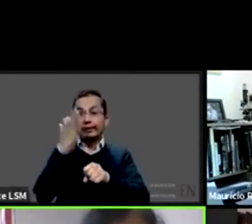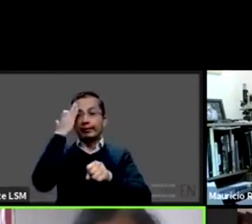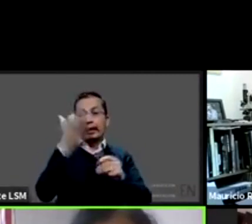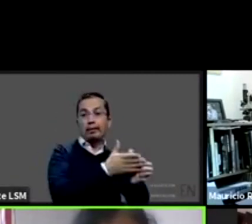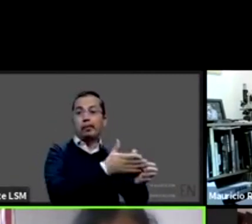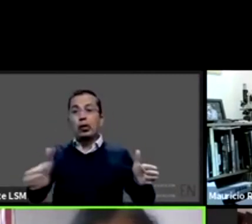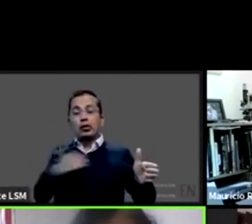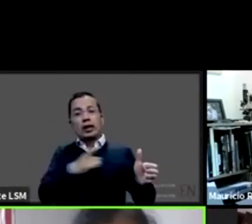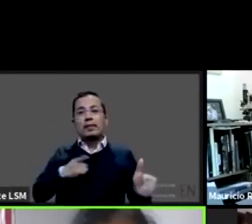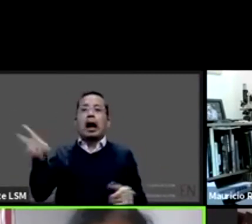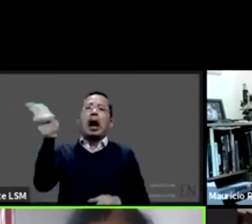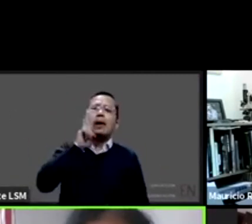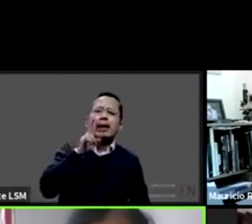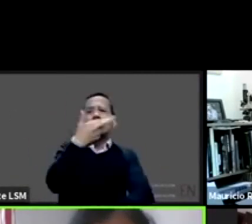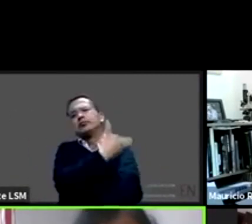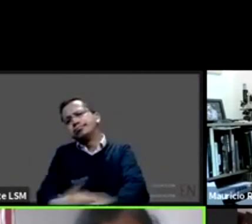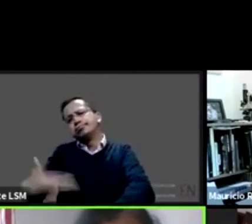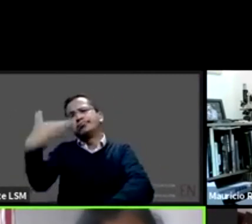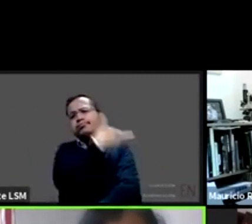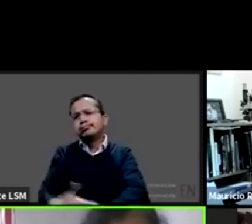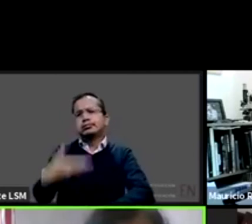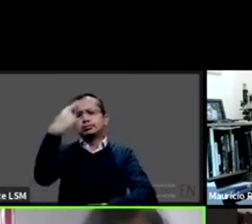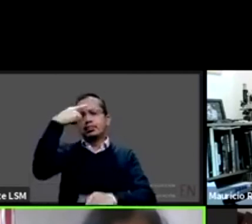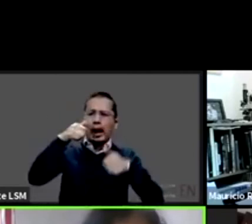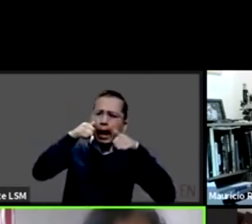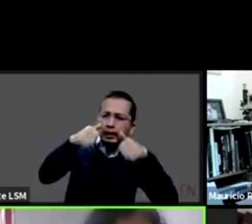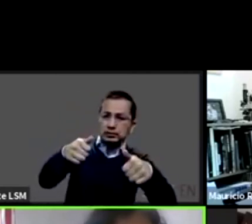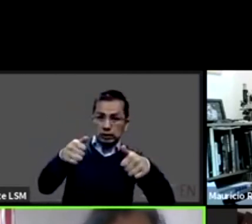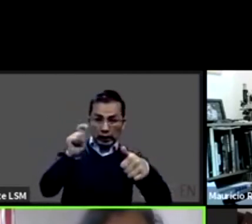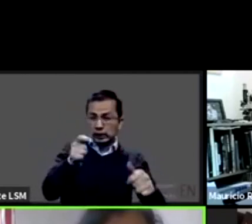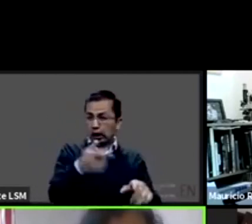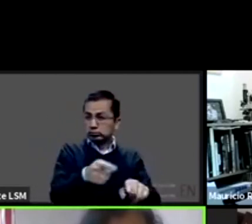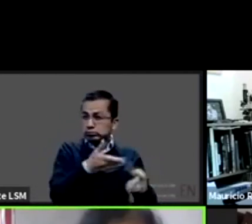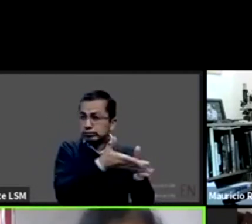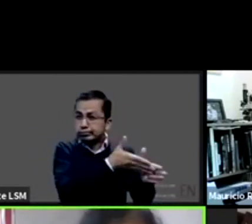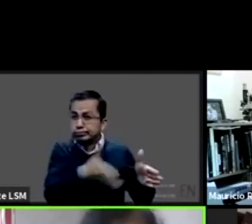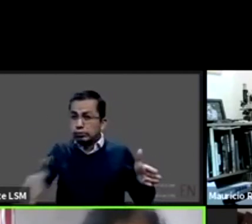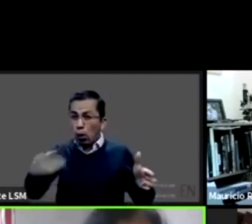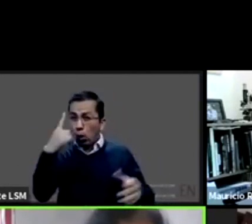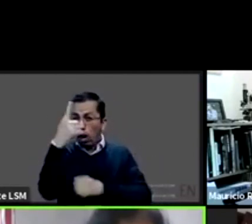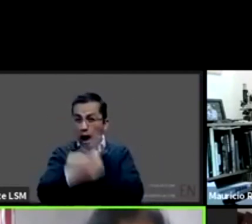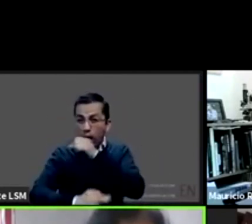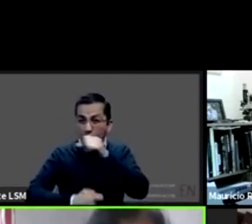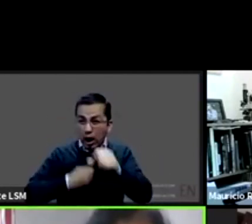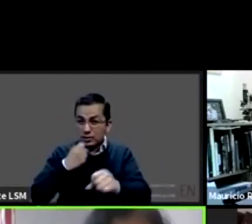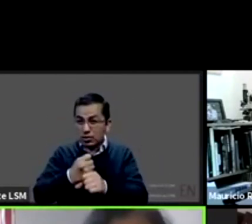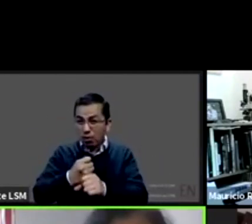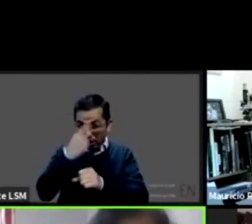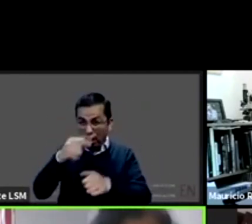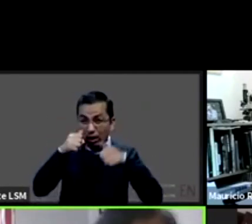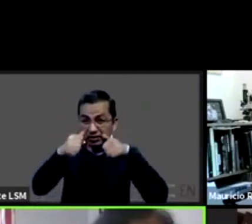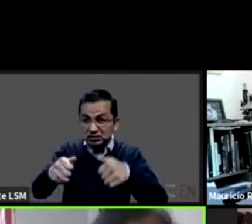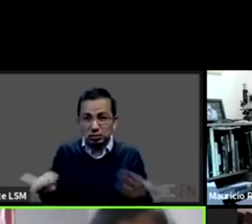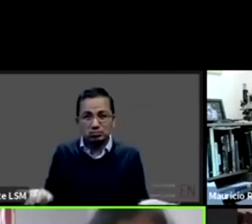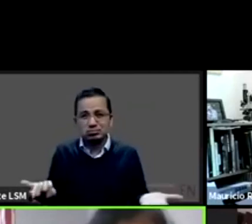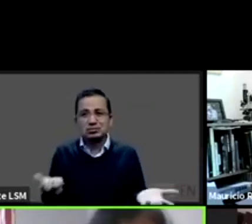tardar un año en estructurarse para investigar si no no hay violación a derechos humanos sino